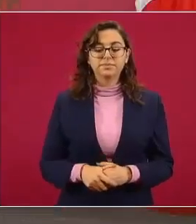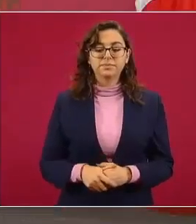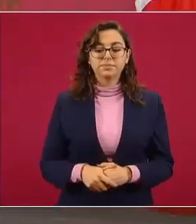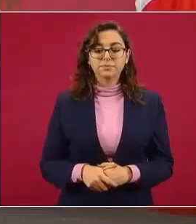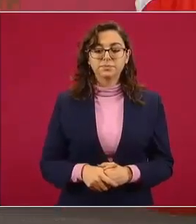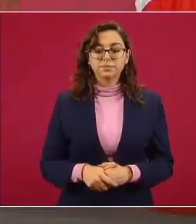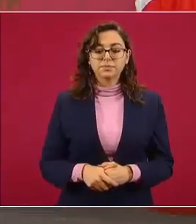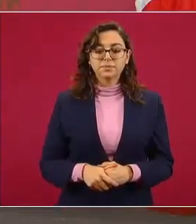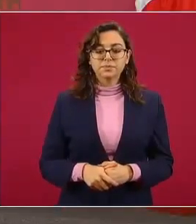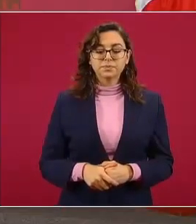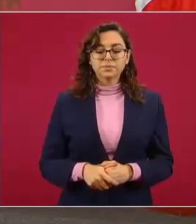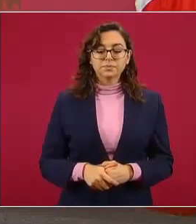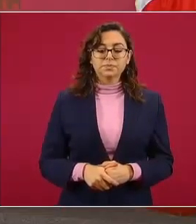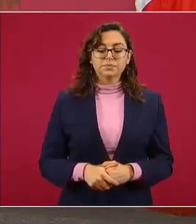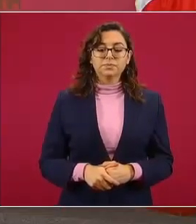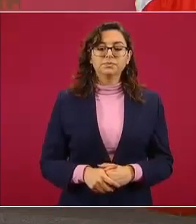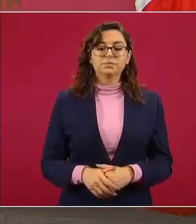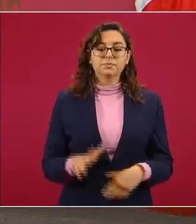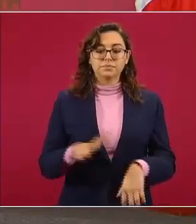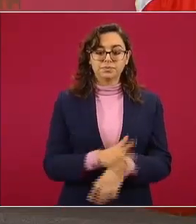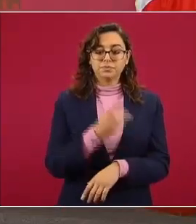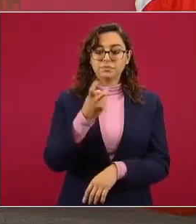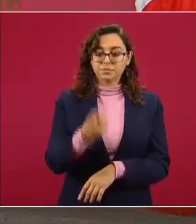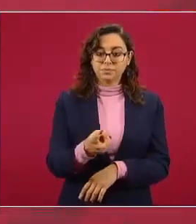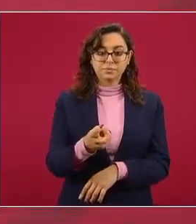por lo tanto y hasta aquí este informe